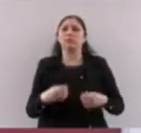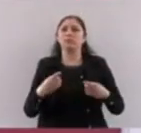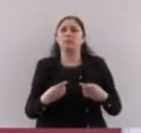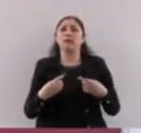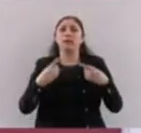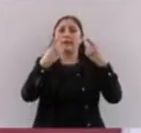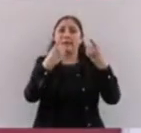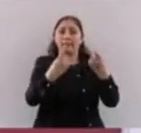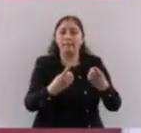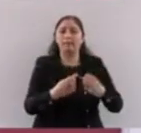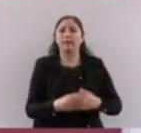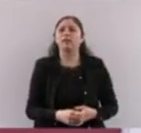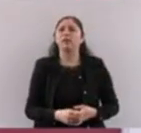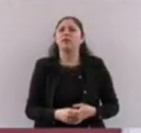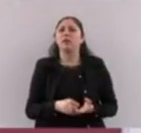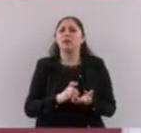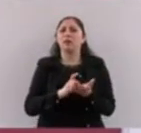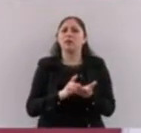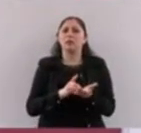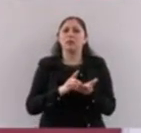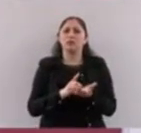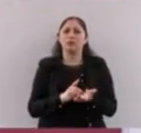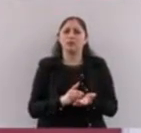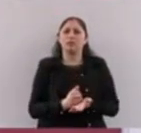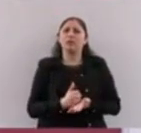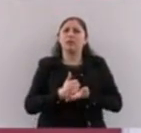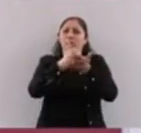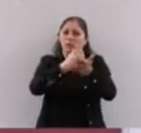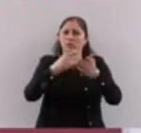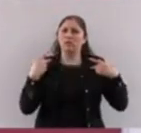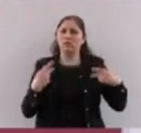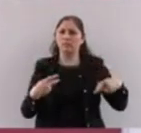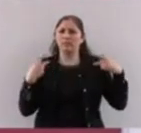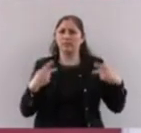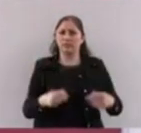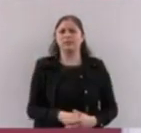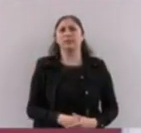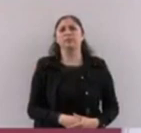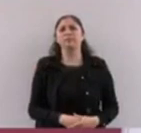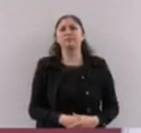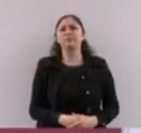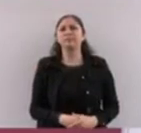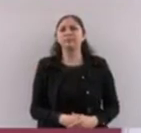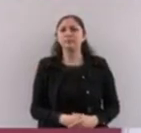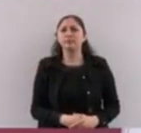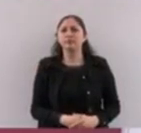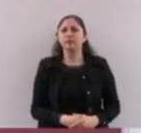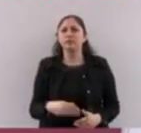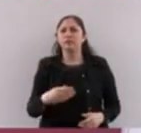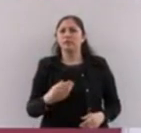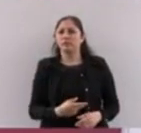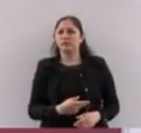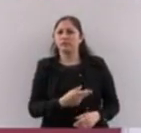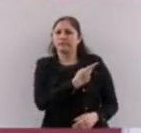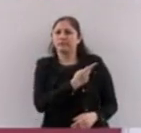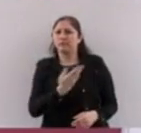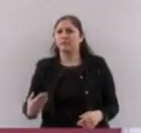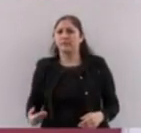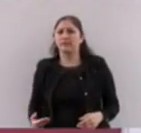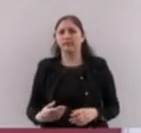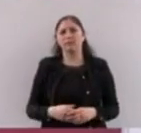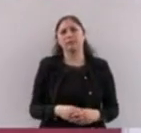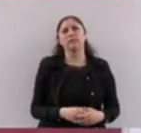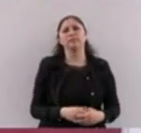como decía el presidente Juárez, y es una gran convicción del presidente López Obrador, que tenemos que vivir en la